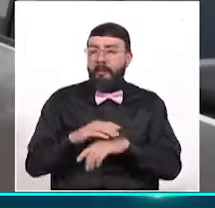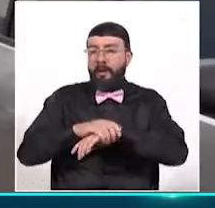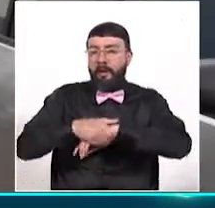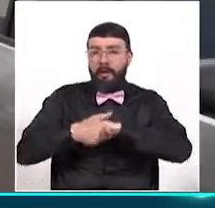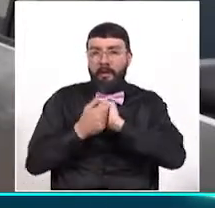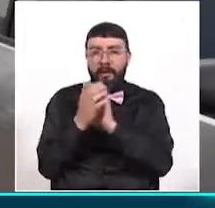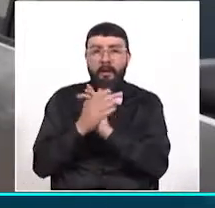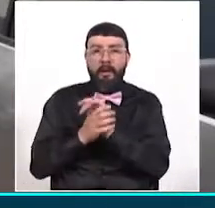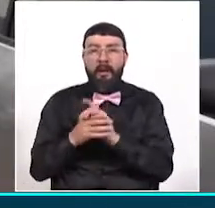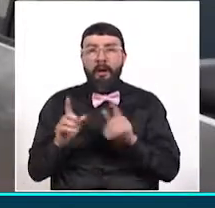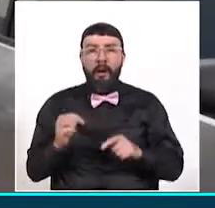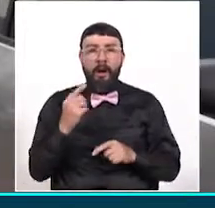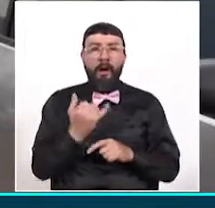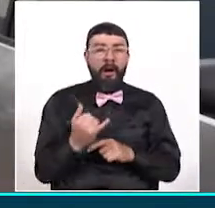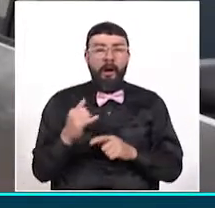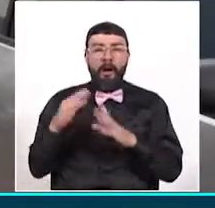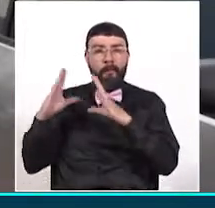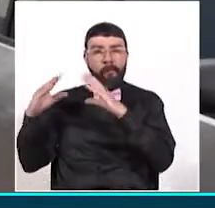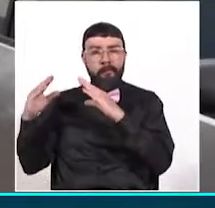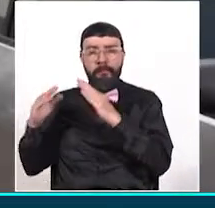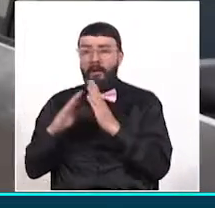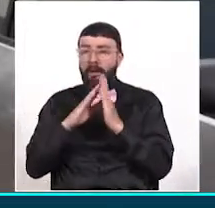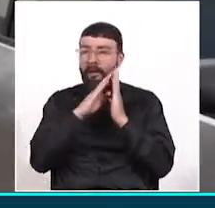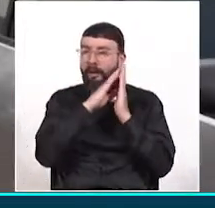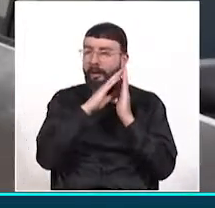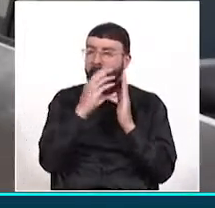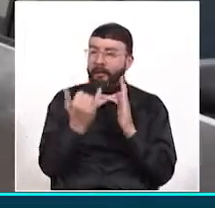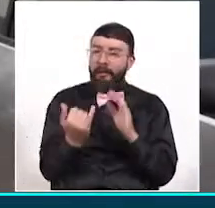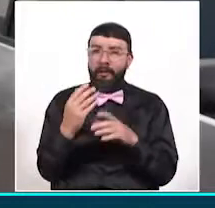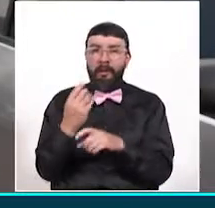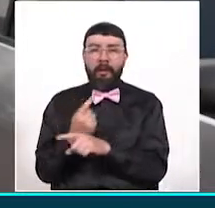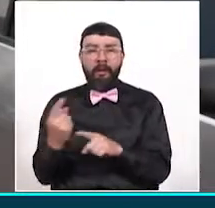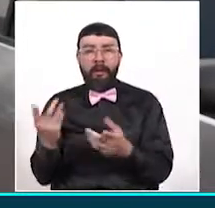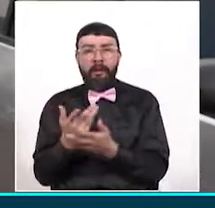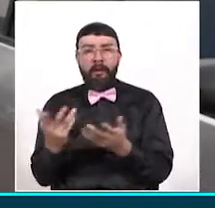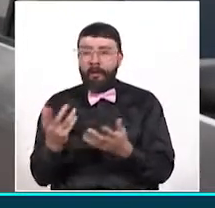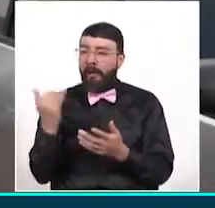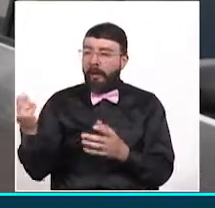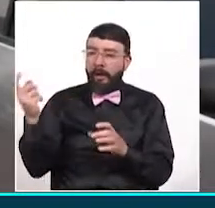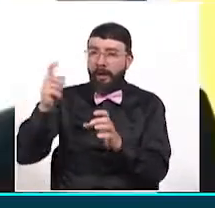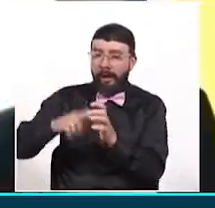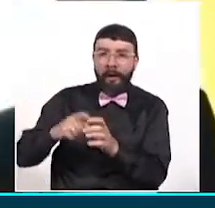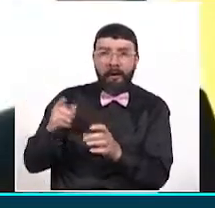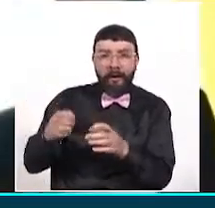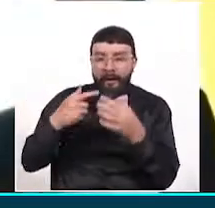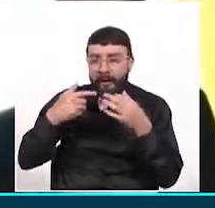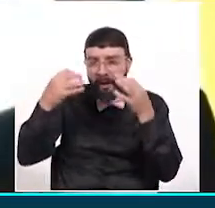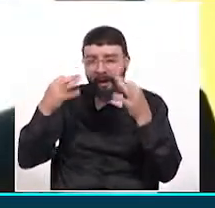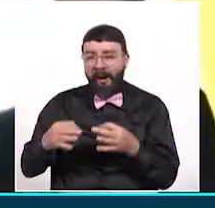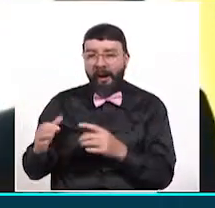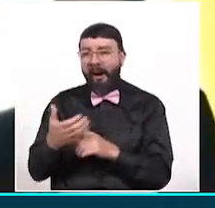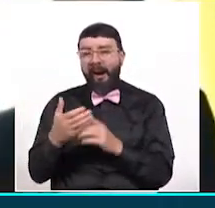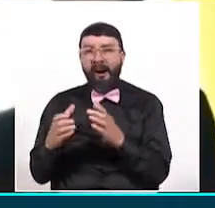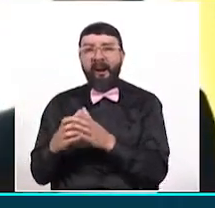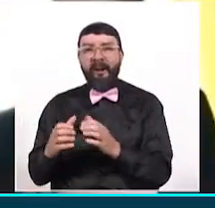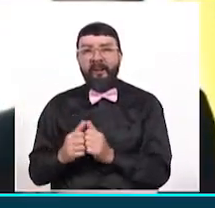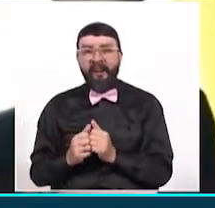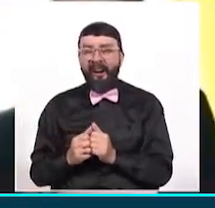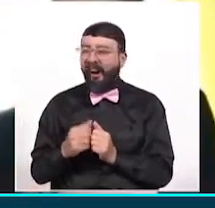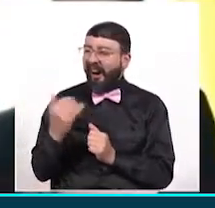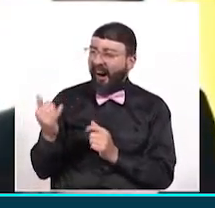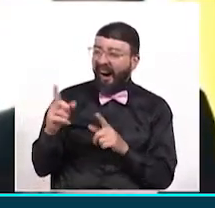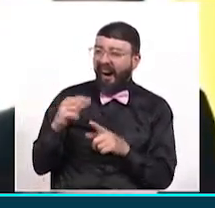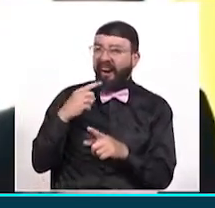y todos estos elementos consumibles que permitan guardar la bioseguridad en los establecimientos educativos. Esta virtualidad, si bien ha generado